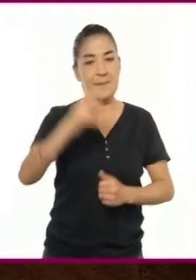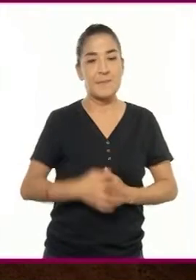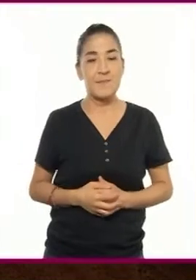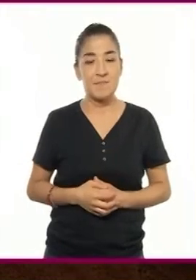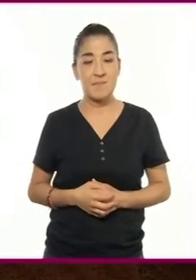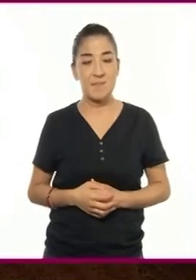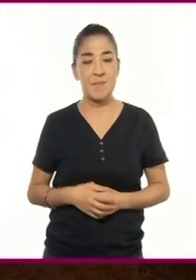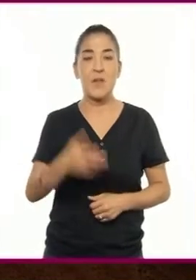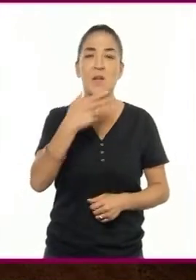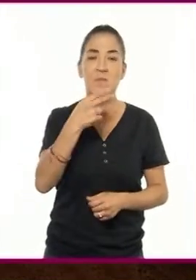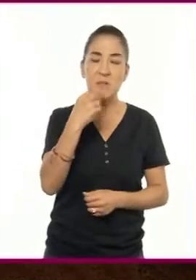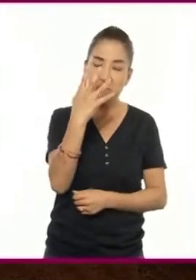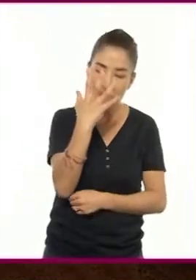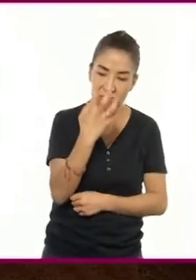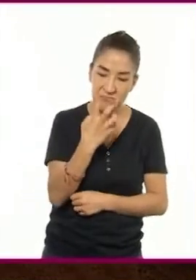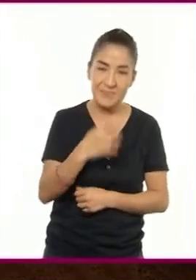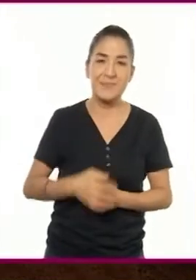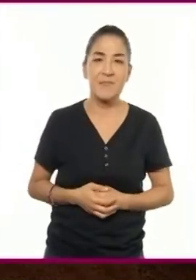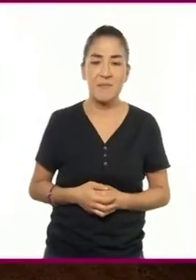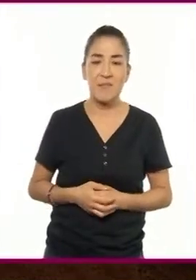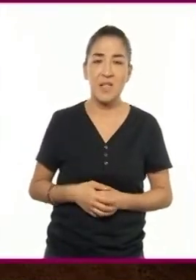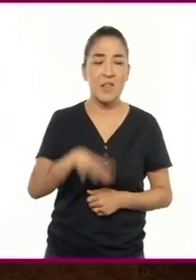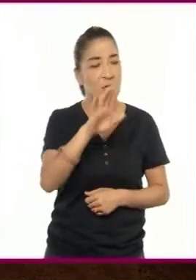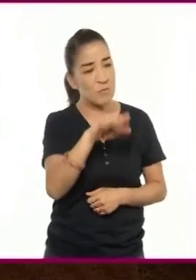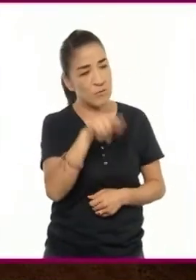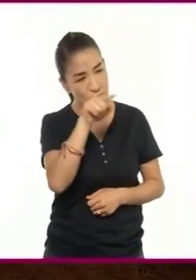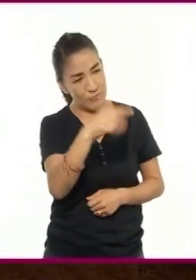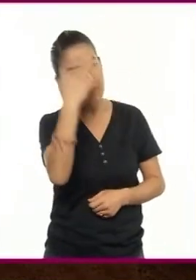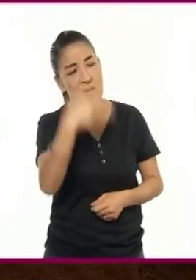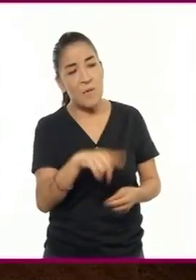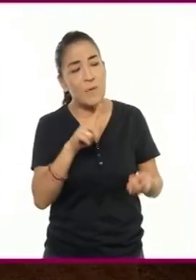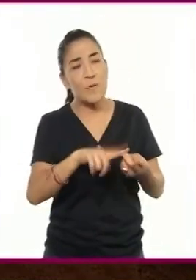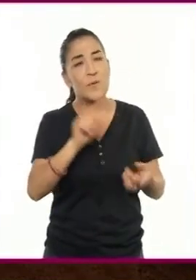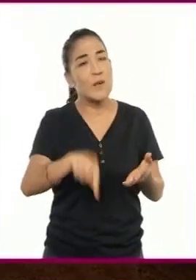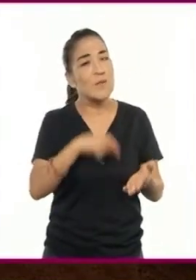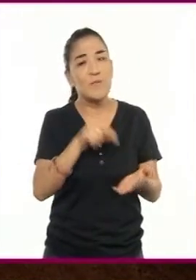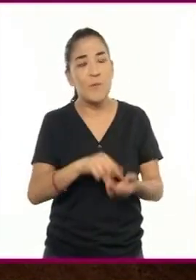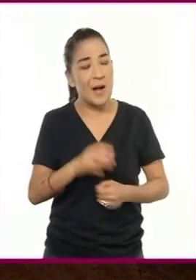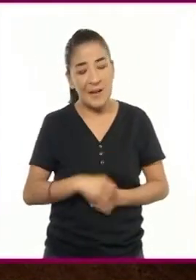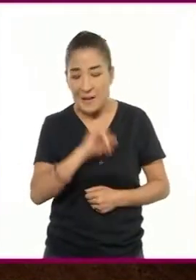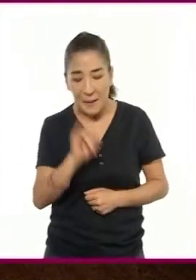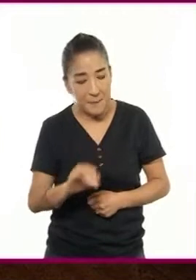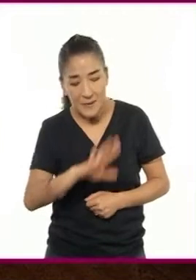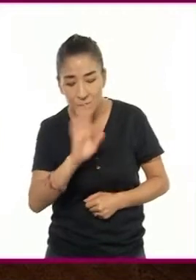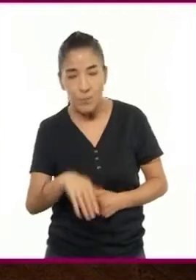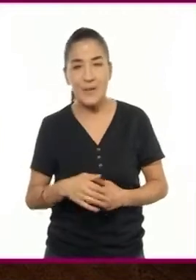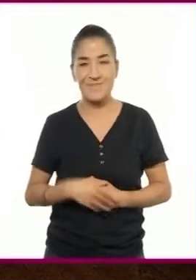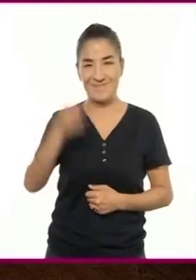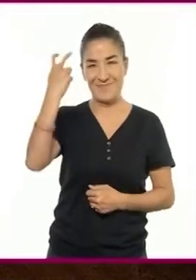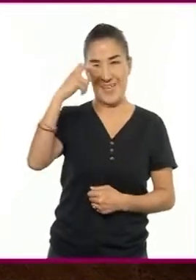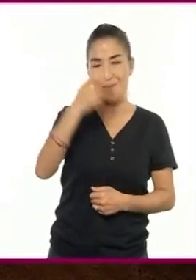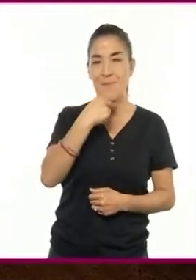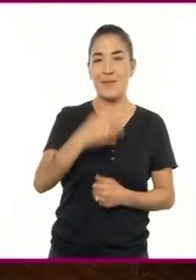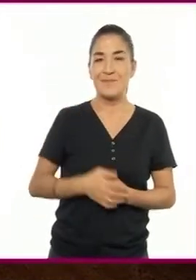Joven decaído. ¿Sabe dónde está el lugar donde nunca se muere? Viajero burlándose.